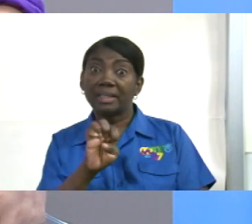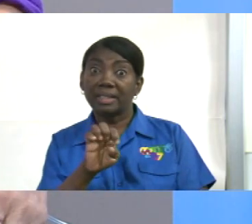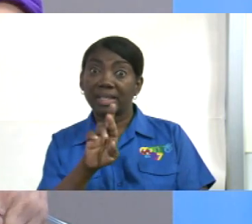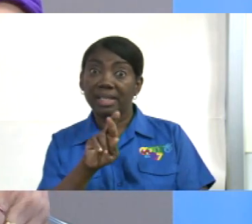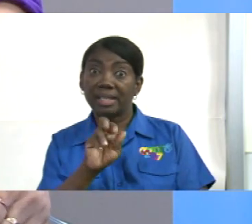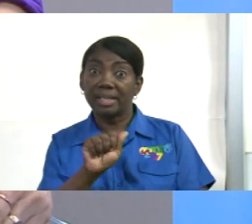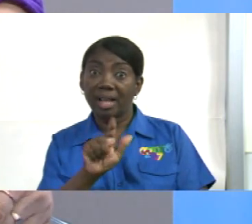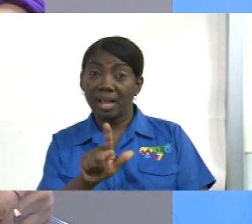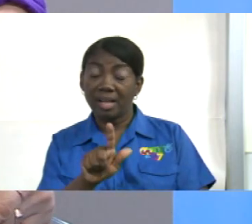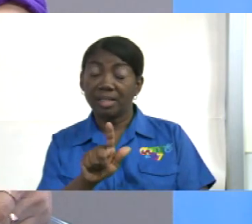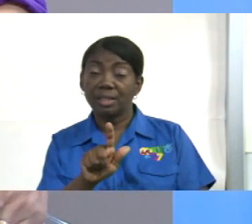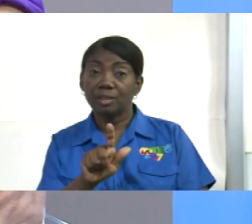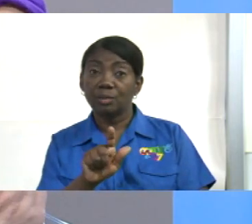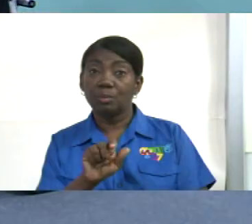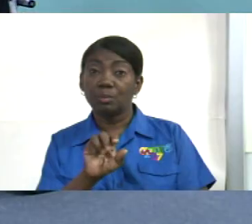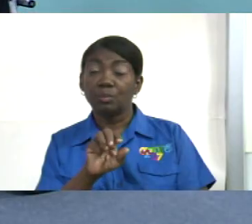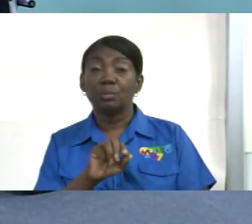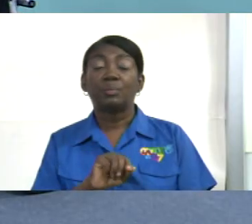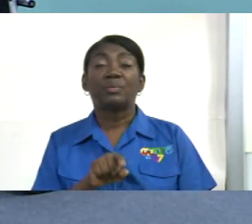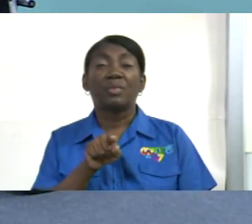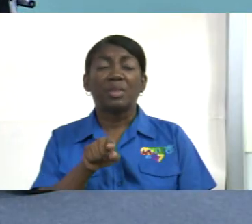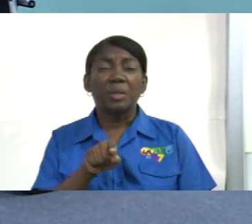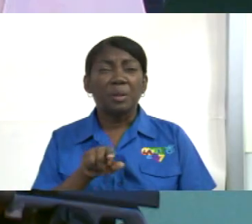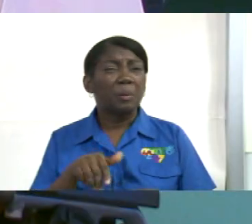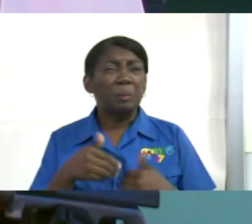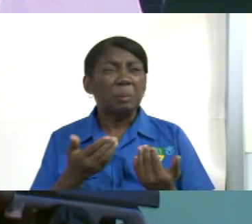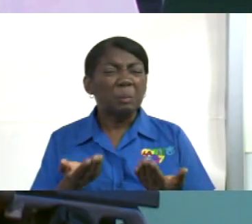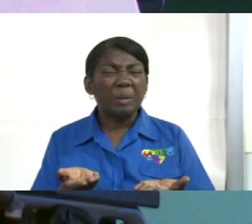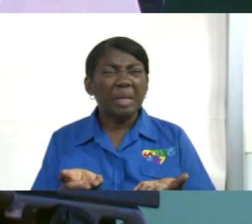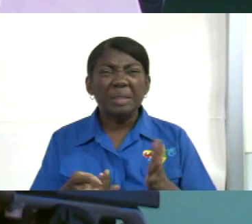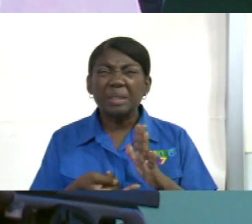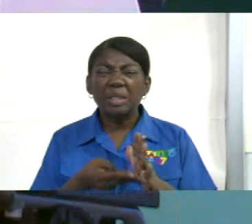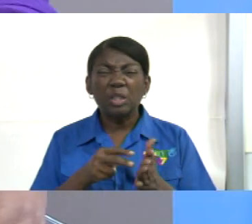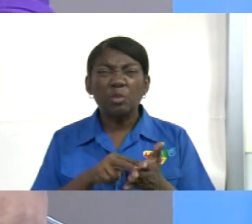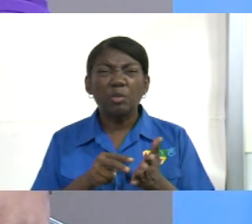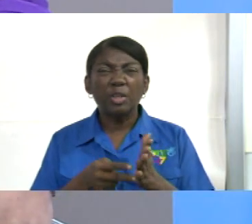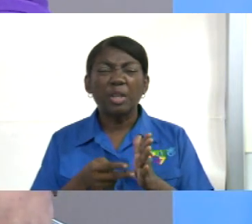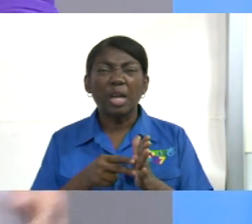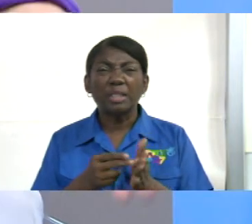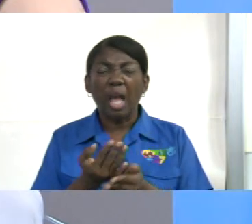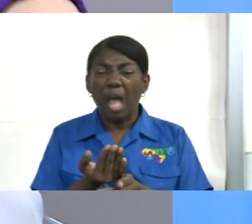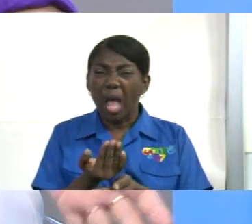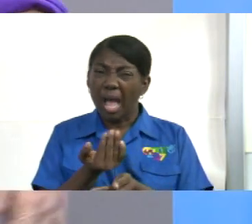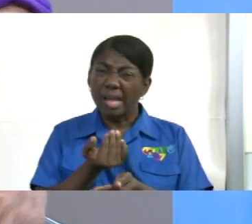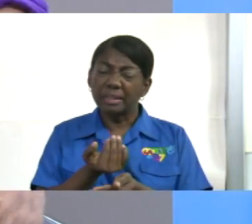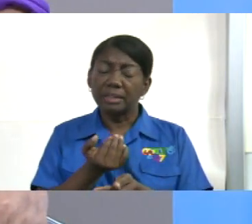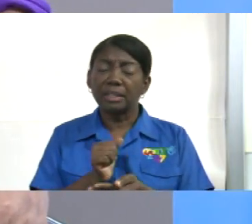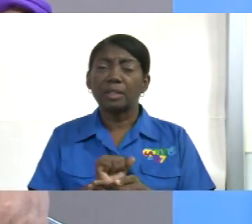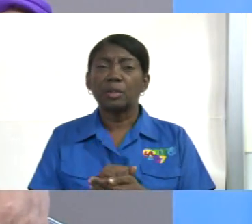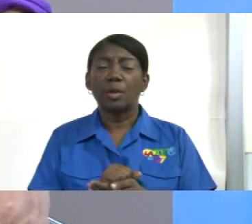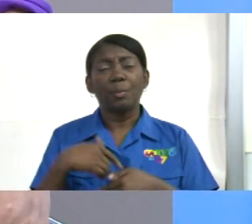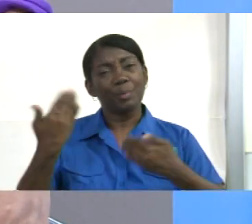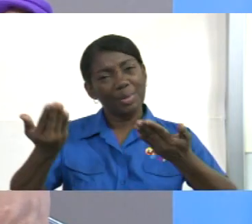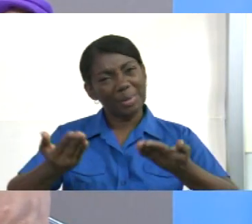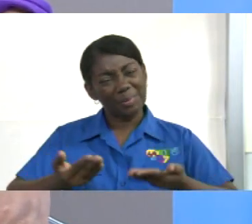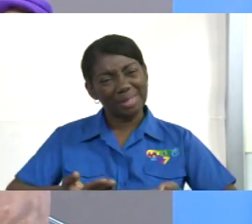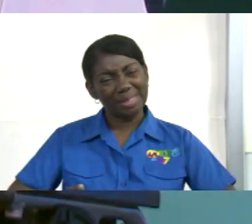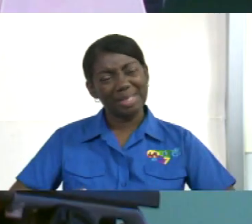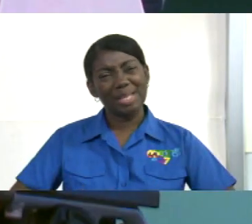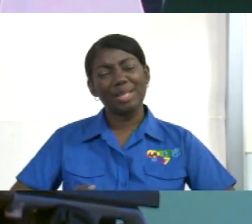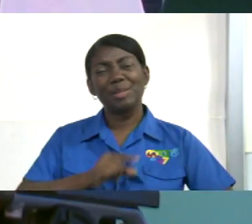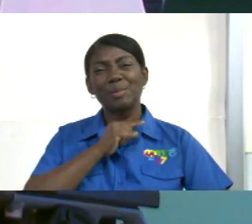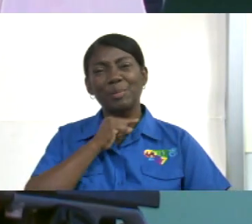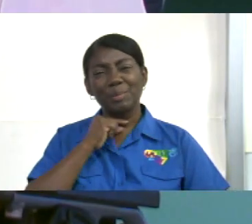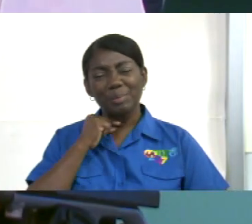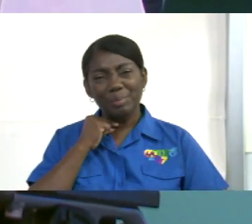y lo que implica, pero antes debemos decirle bienvenido, Monseñor, al